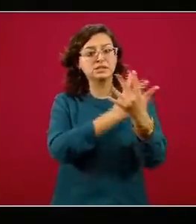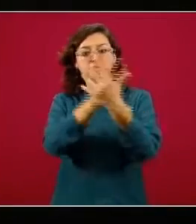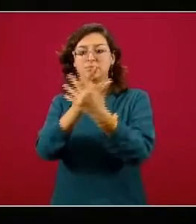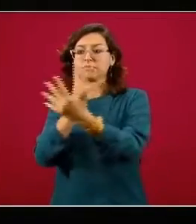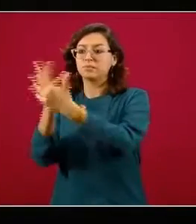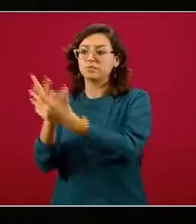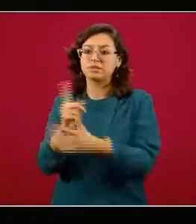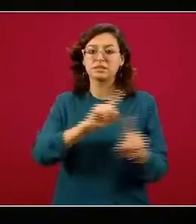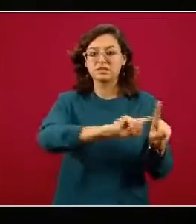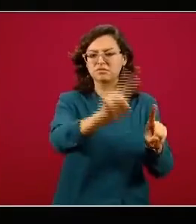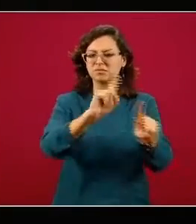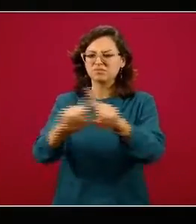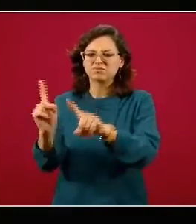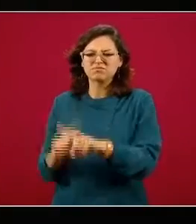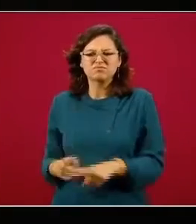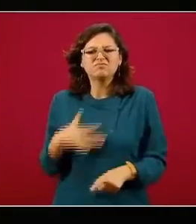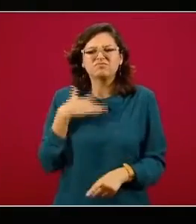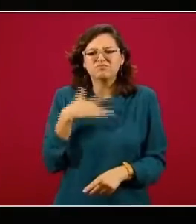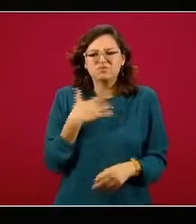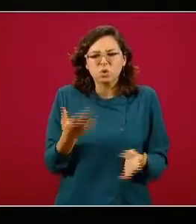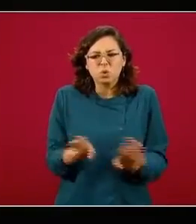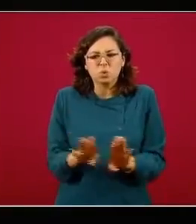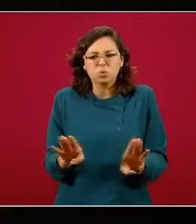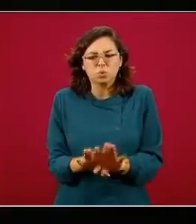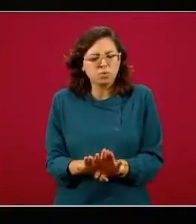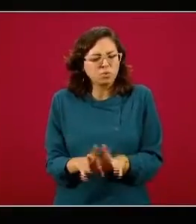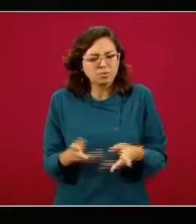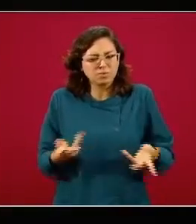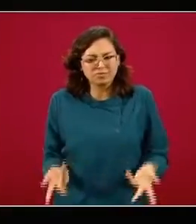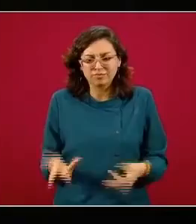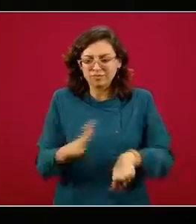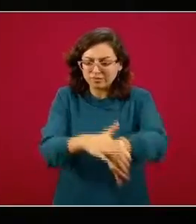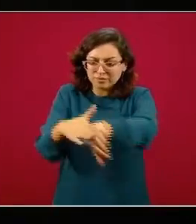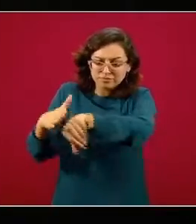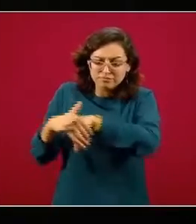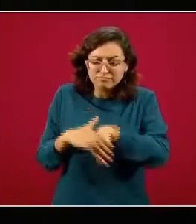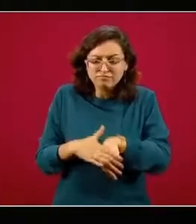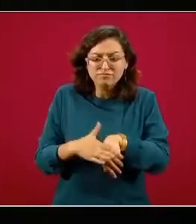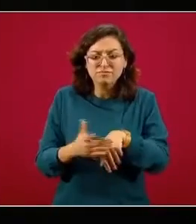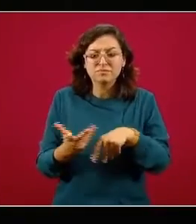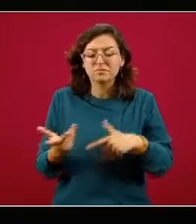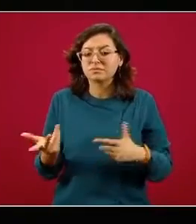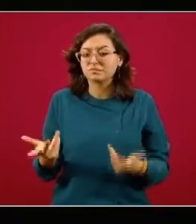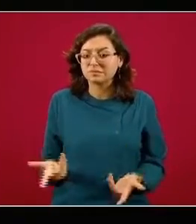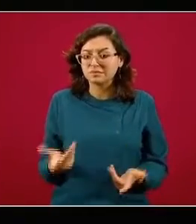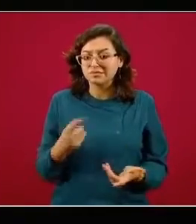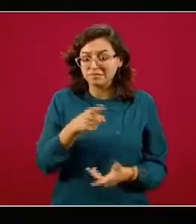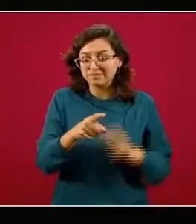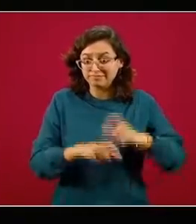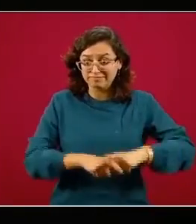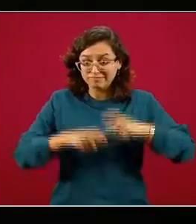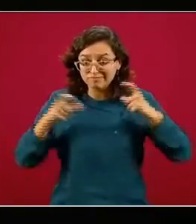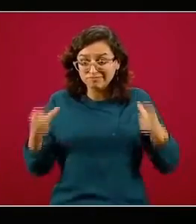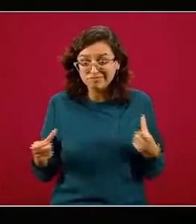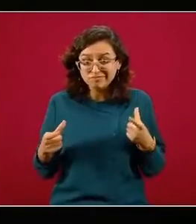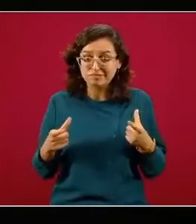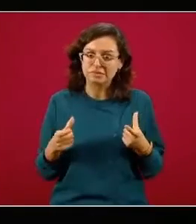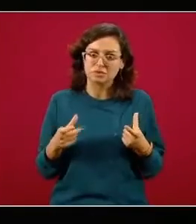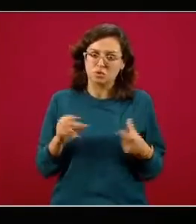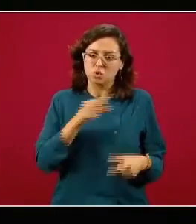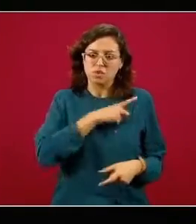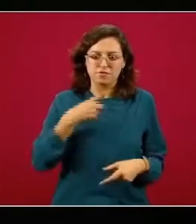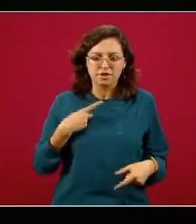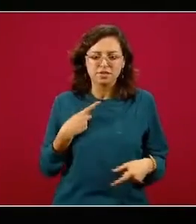¿cómo podemos interpretar este dato y si será un llamado específico para que pues este este número no incremente y la segunda